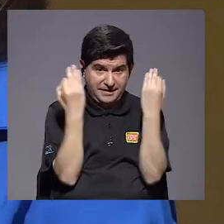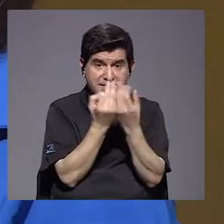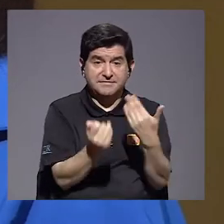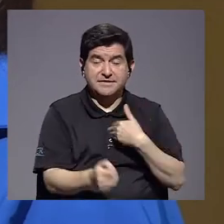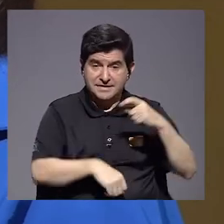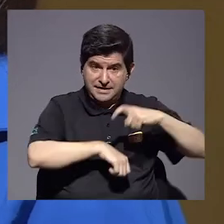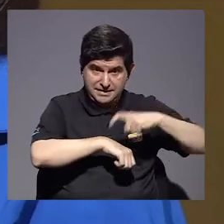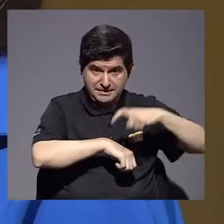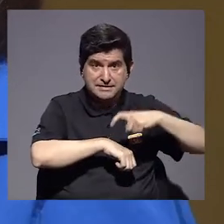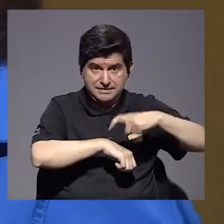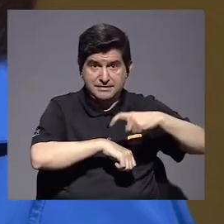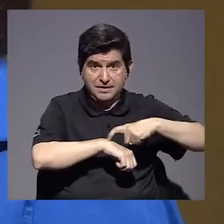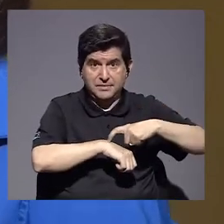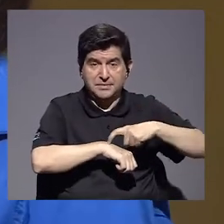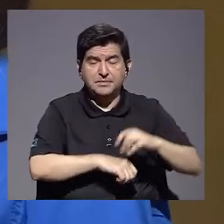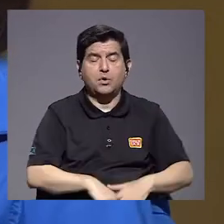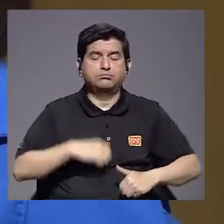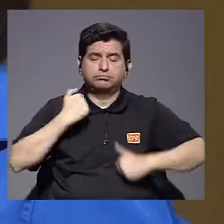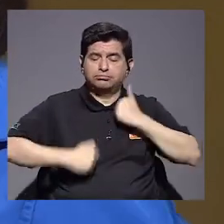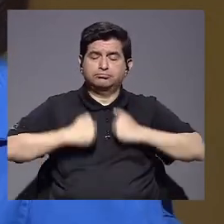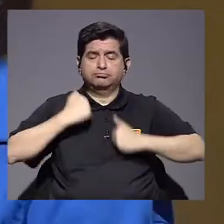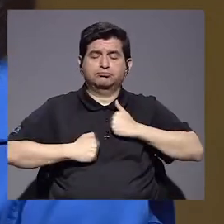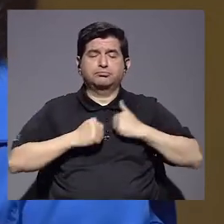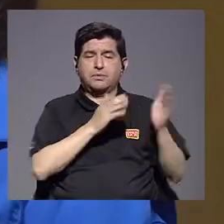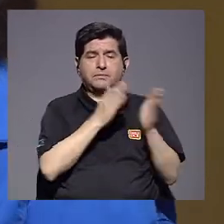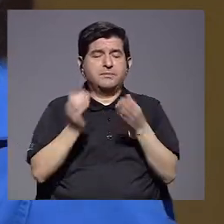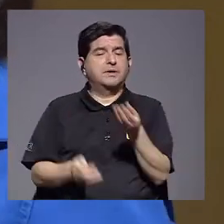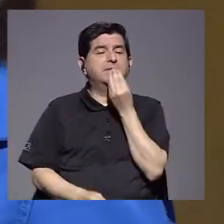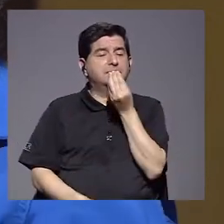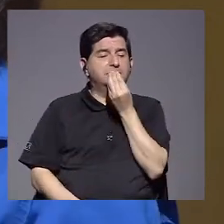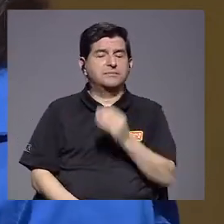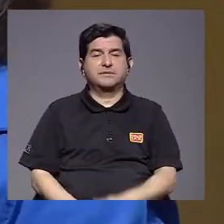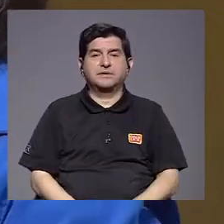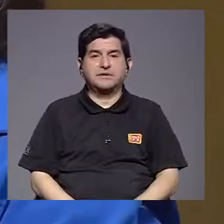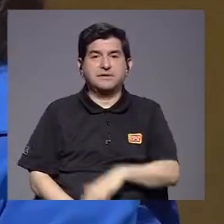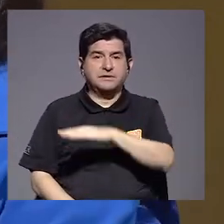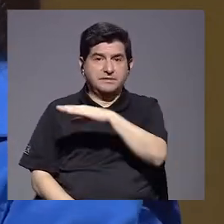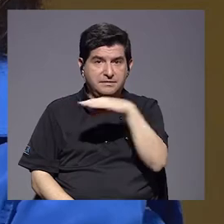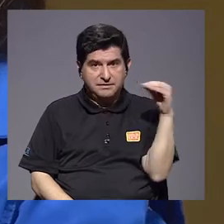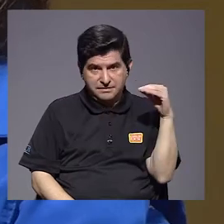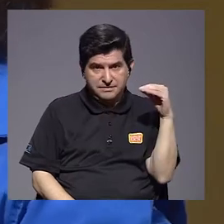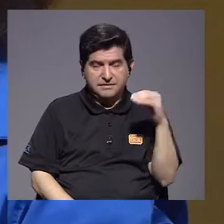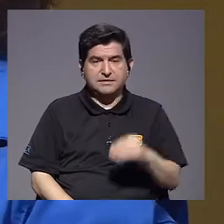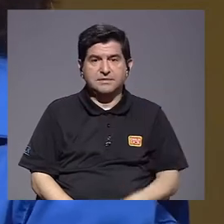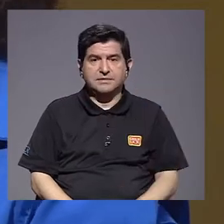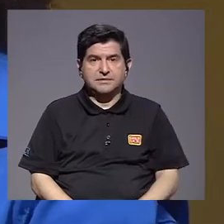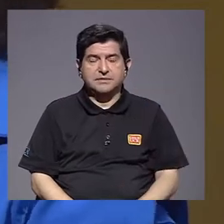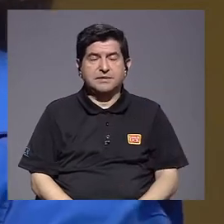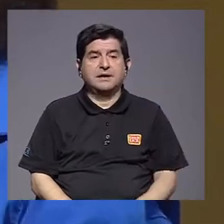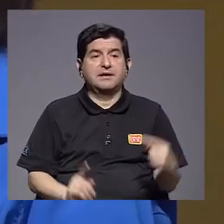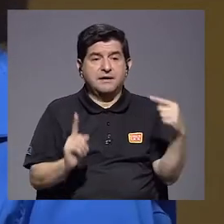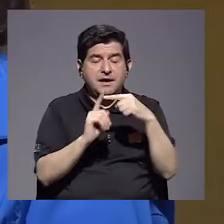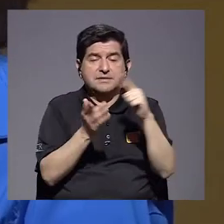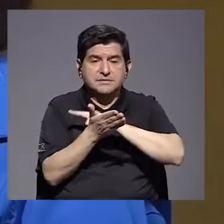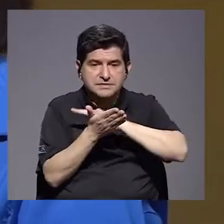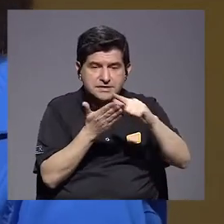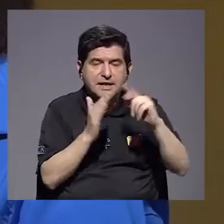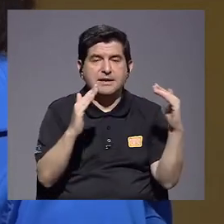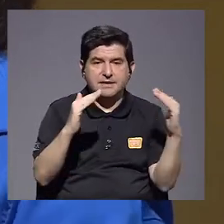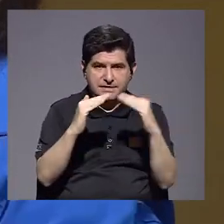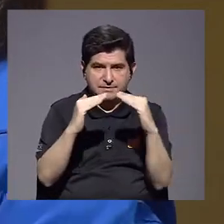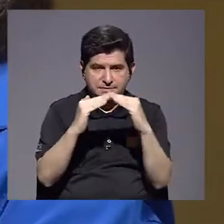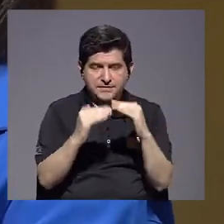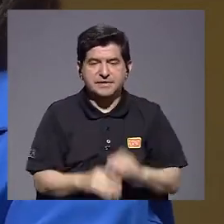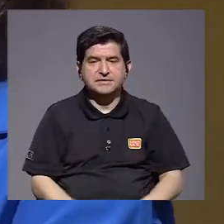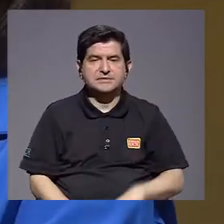familia tenga el tiempo no solamente de bañarse, preparar alimentos, sino que incluso la limpieza de